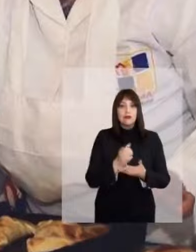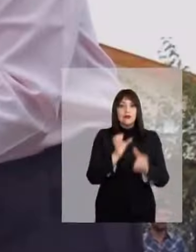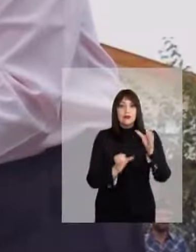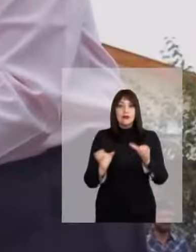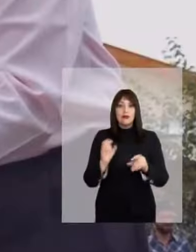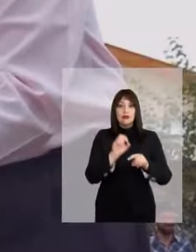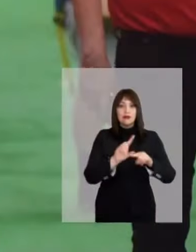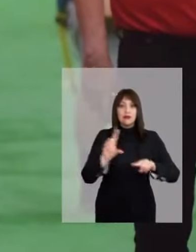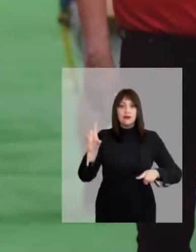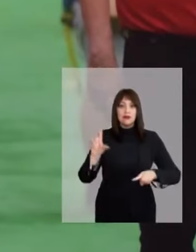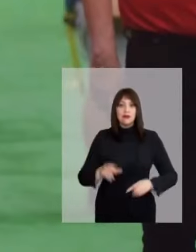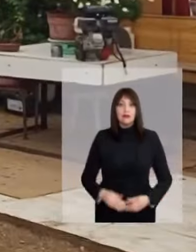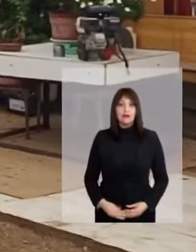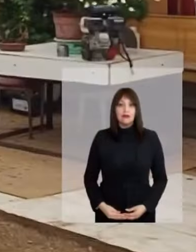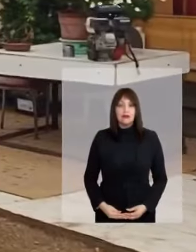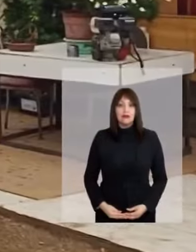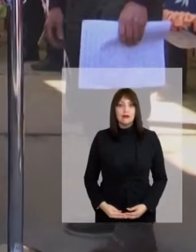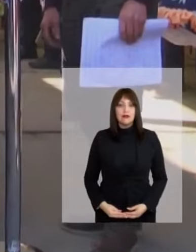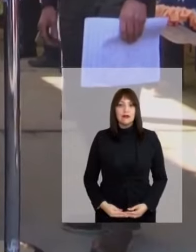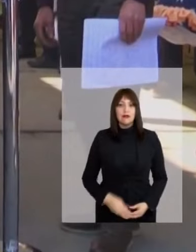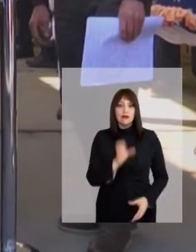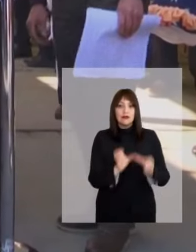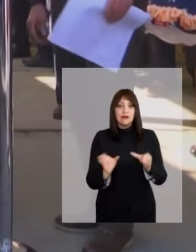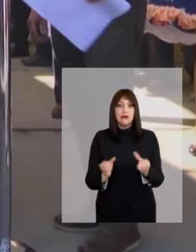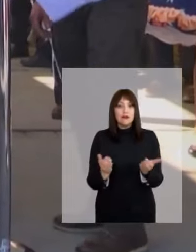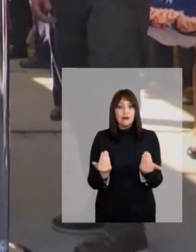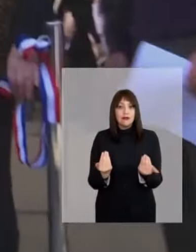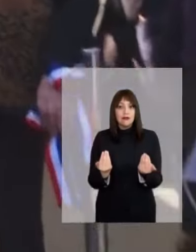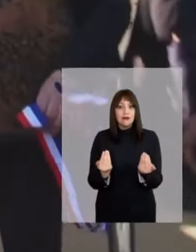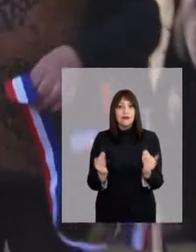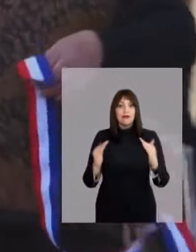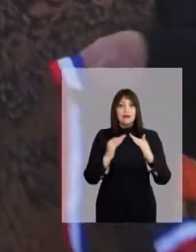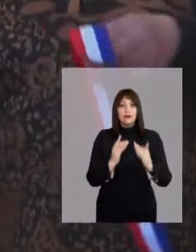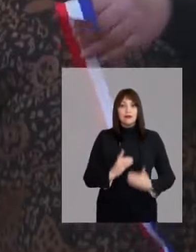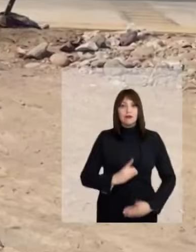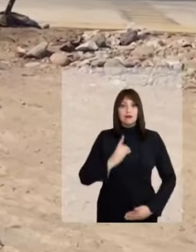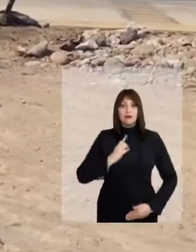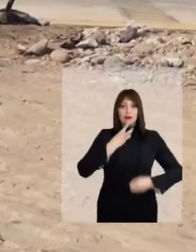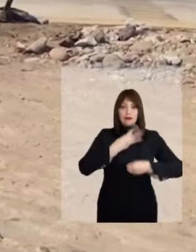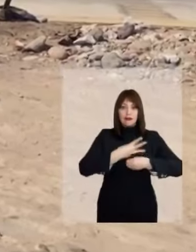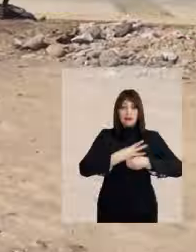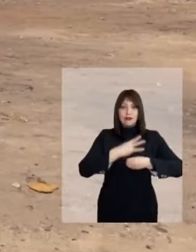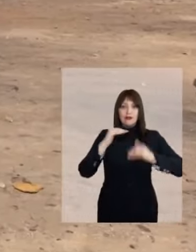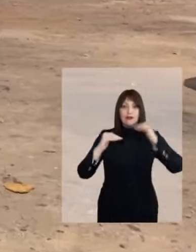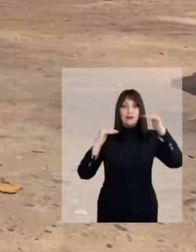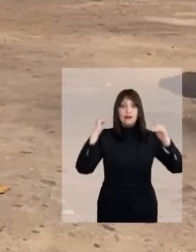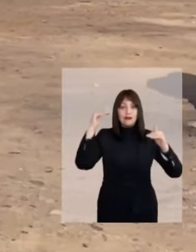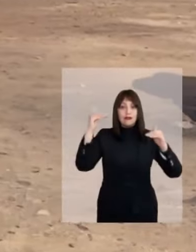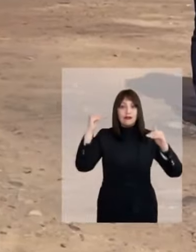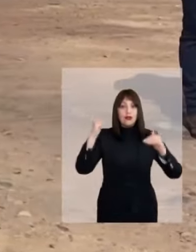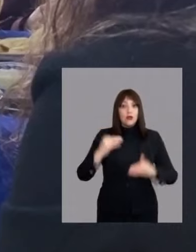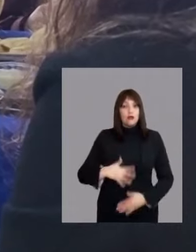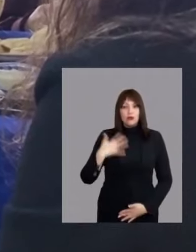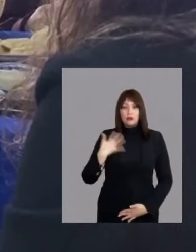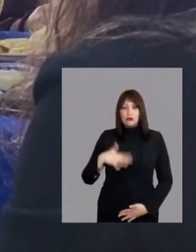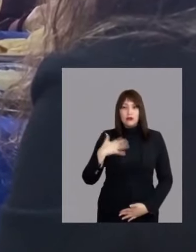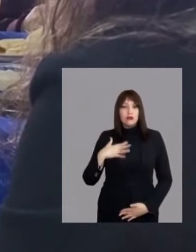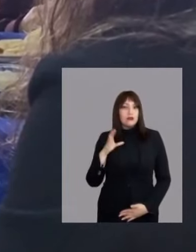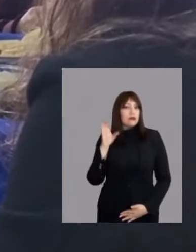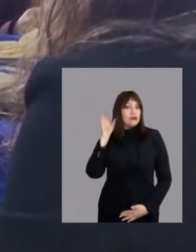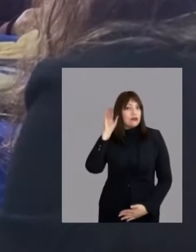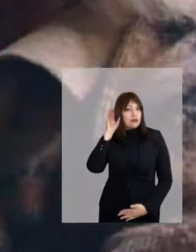a los que quieren emprender. Y para los que necesitan un hogar más digno. Para nuestros adultos mayores, una de las cosas más